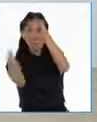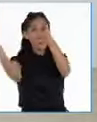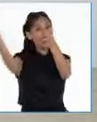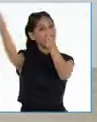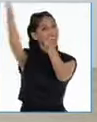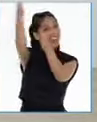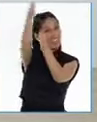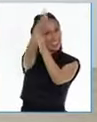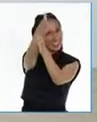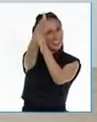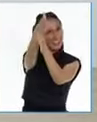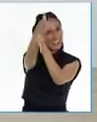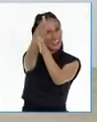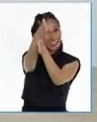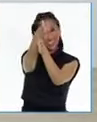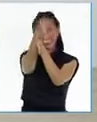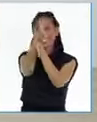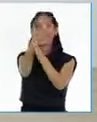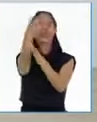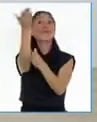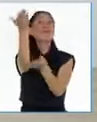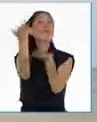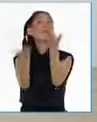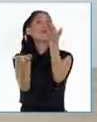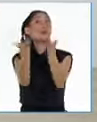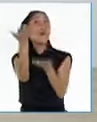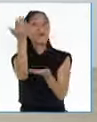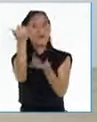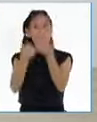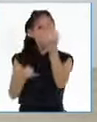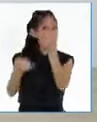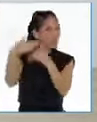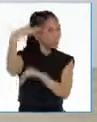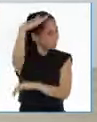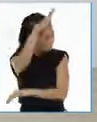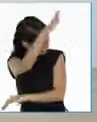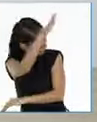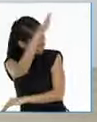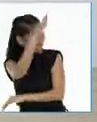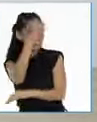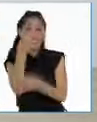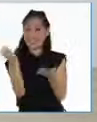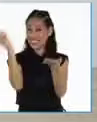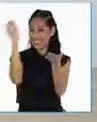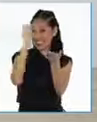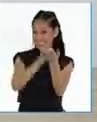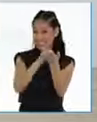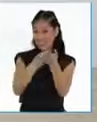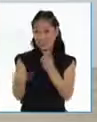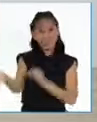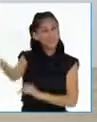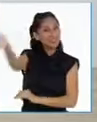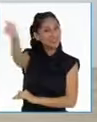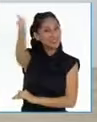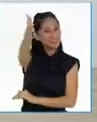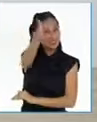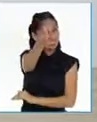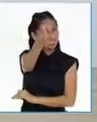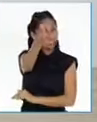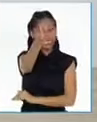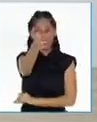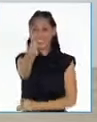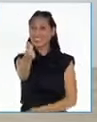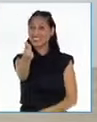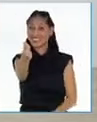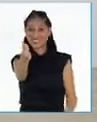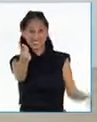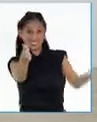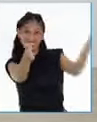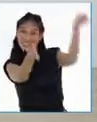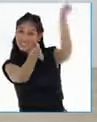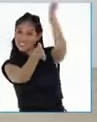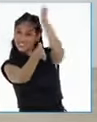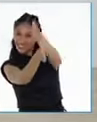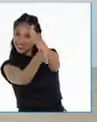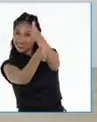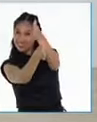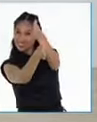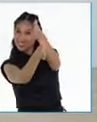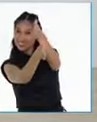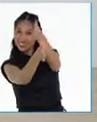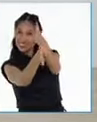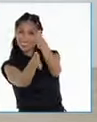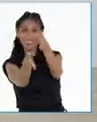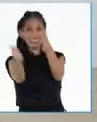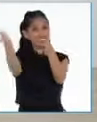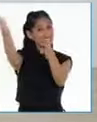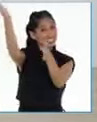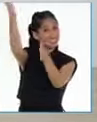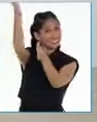subiendo derecha y termino con un tap. ¡Otra vez! Cojo palma derecha, cambio, subo izquierda, cambio,